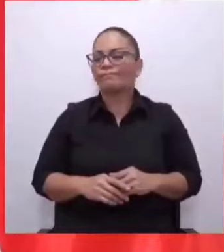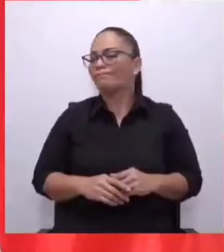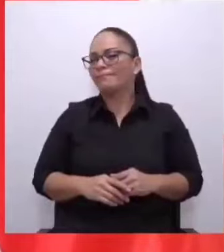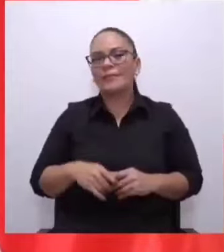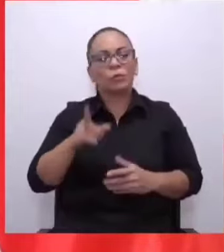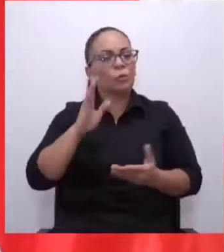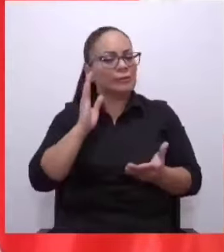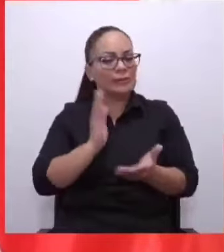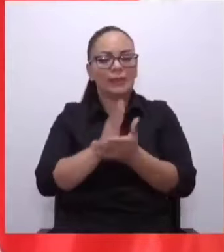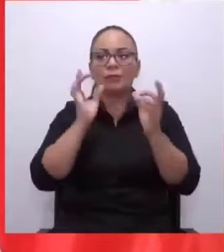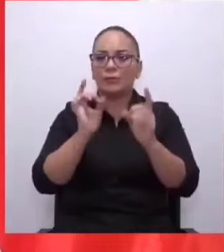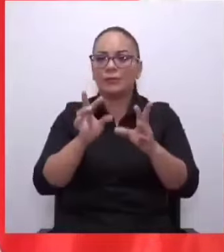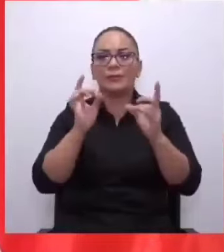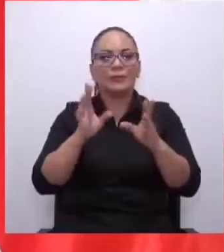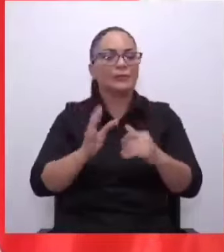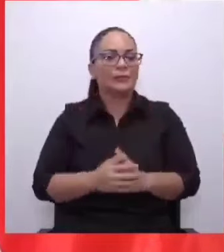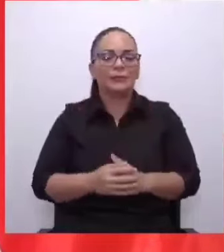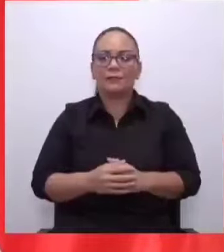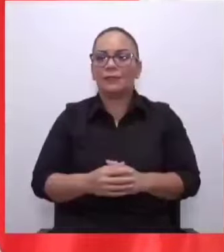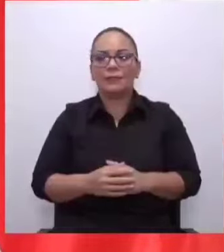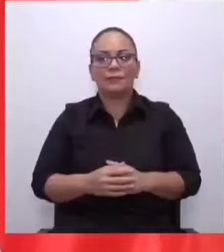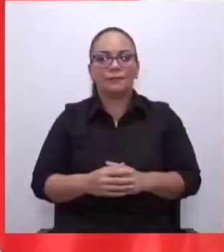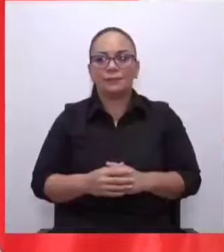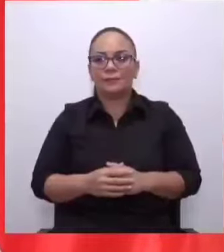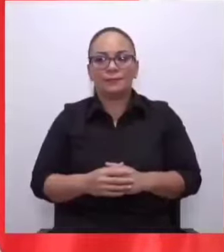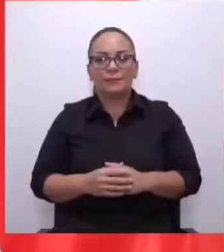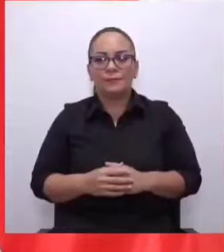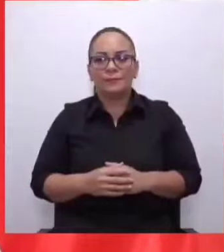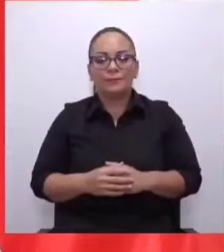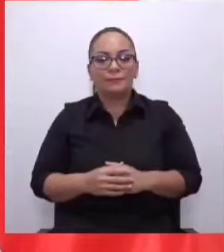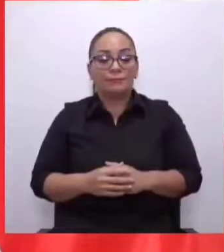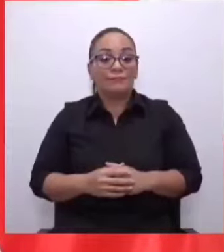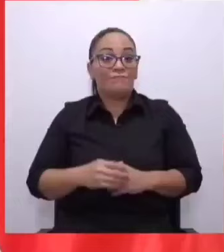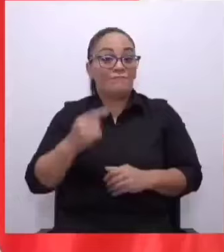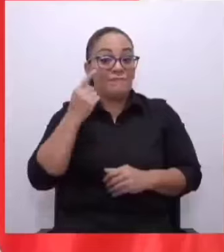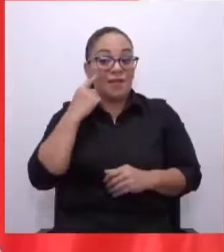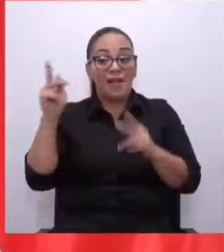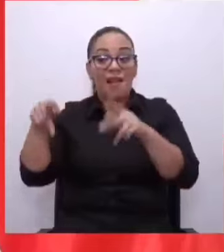calificación del Congreso,